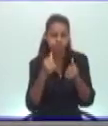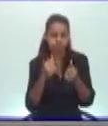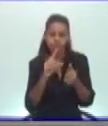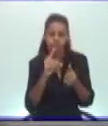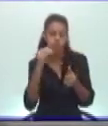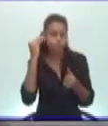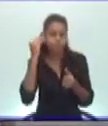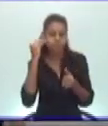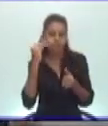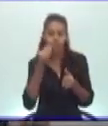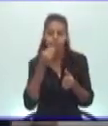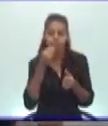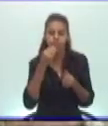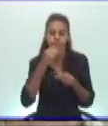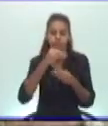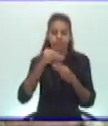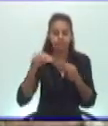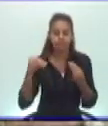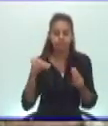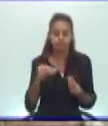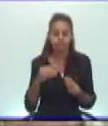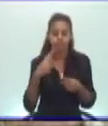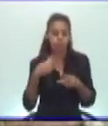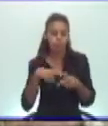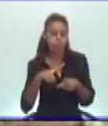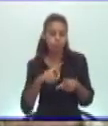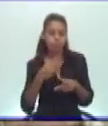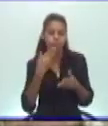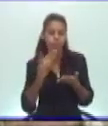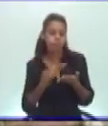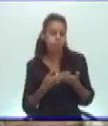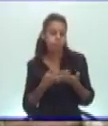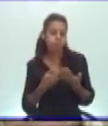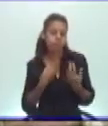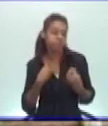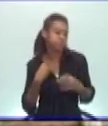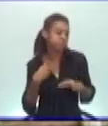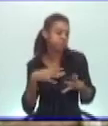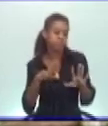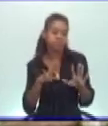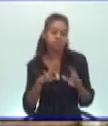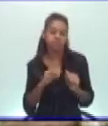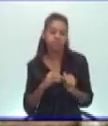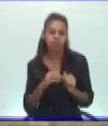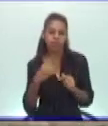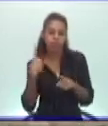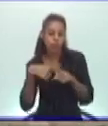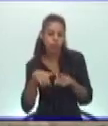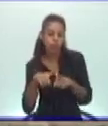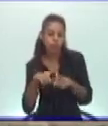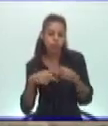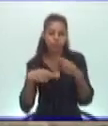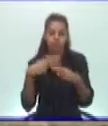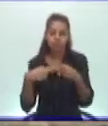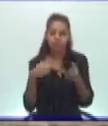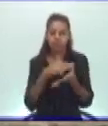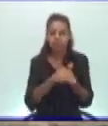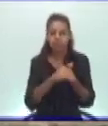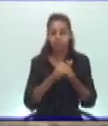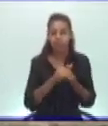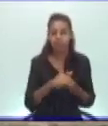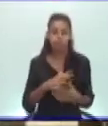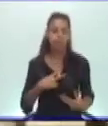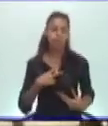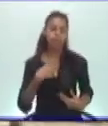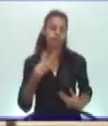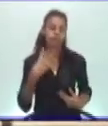Algunas las probaron por curiosidad. Otras, porque lo hacían sus amigos para hacerse los valientes o